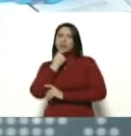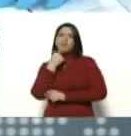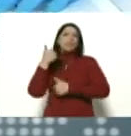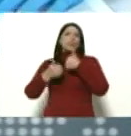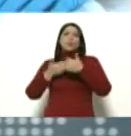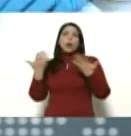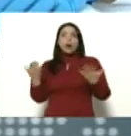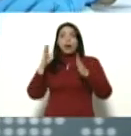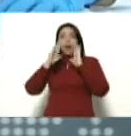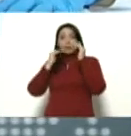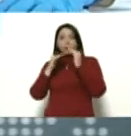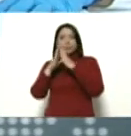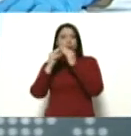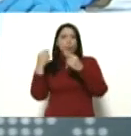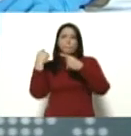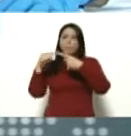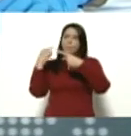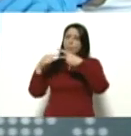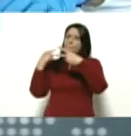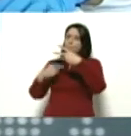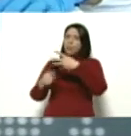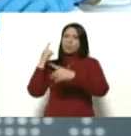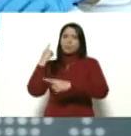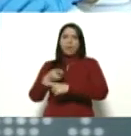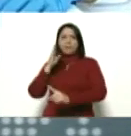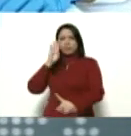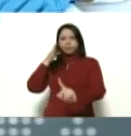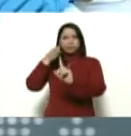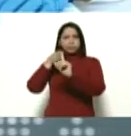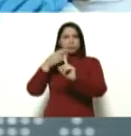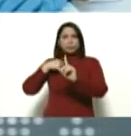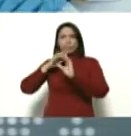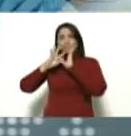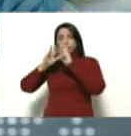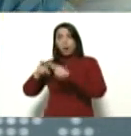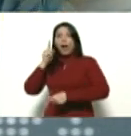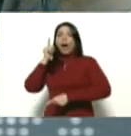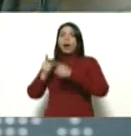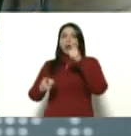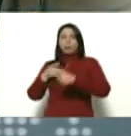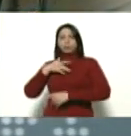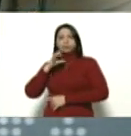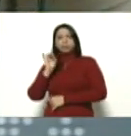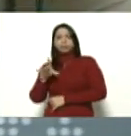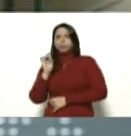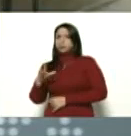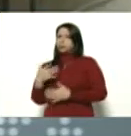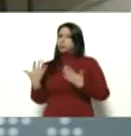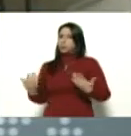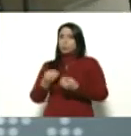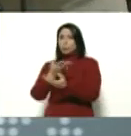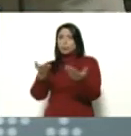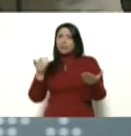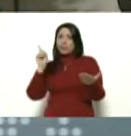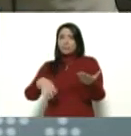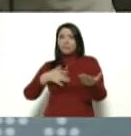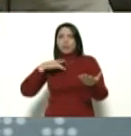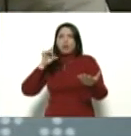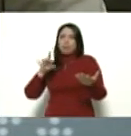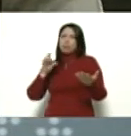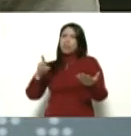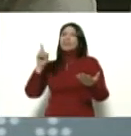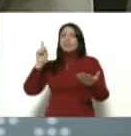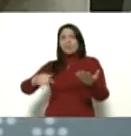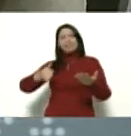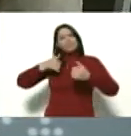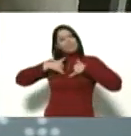atender todos los casos, todos, todos. Ya les voy a comentar algo muy doloroso. Le va a doler mucho a ustedes también. A mí también me ha